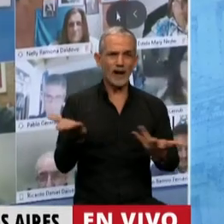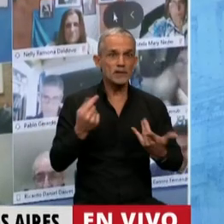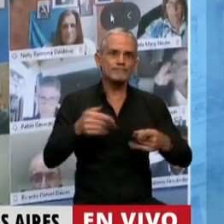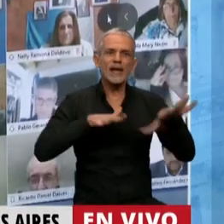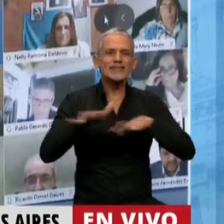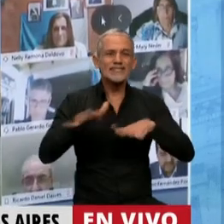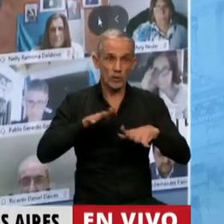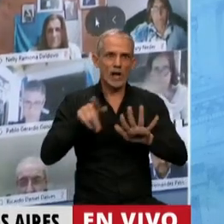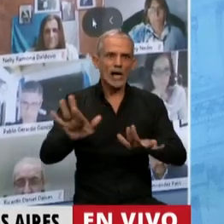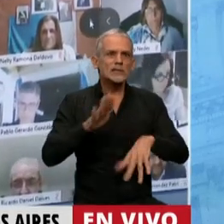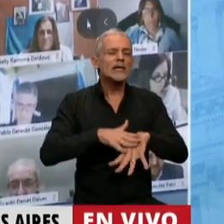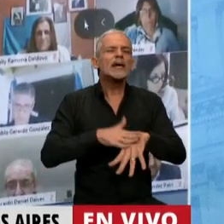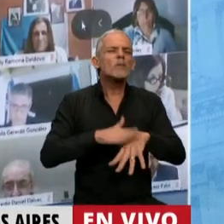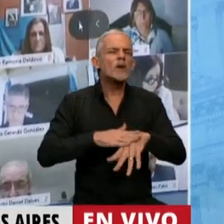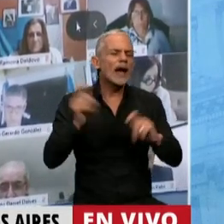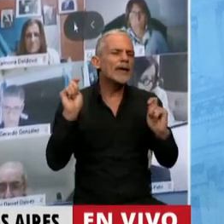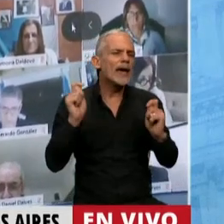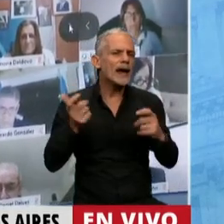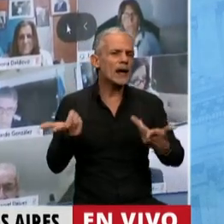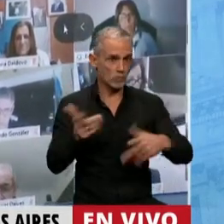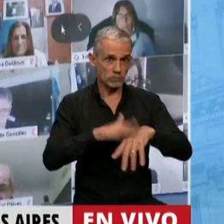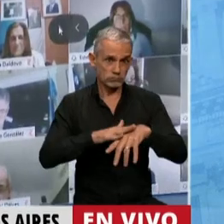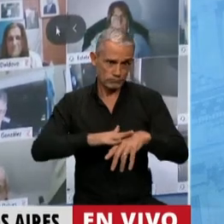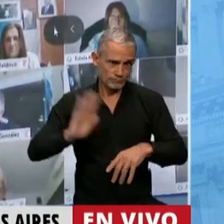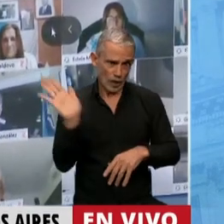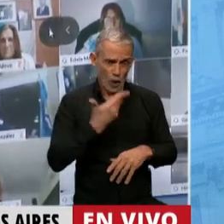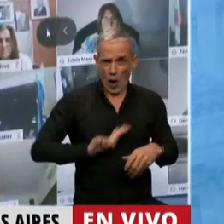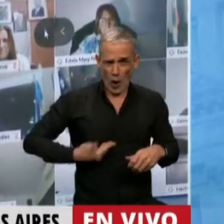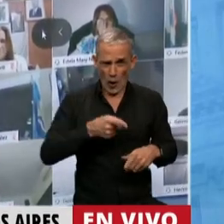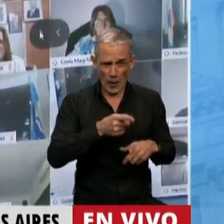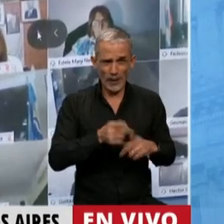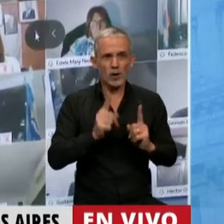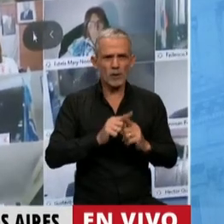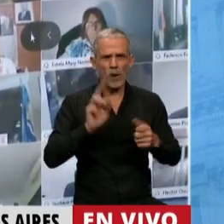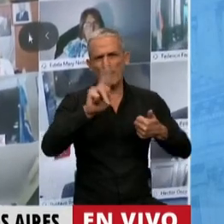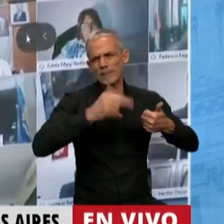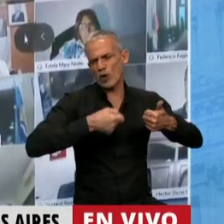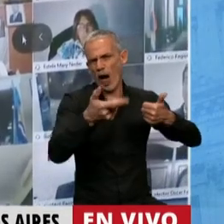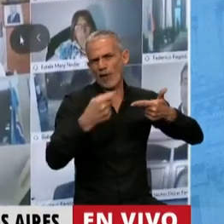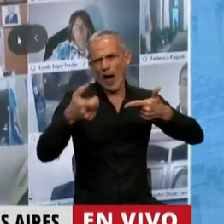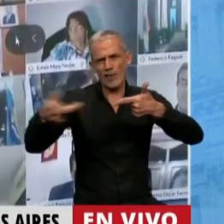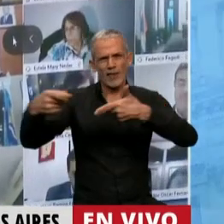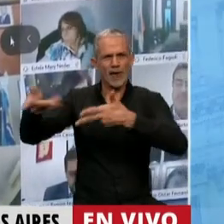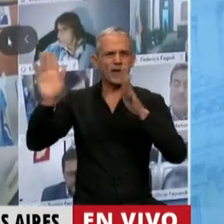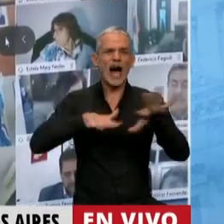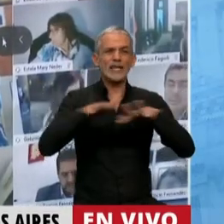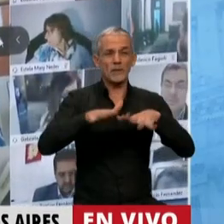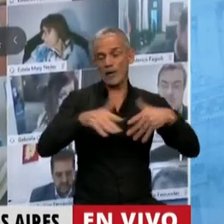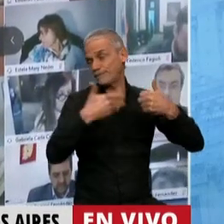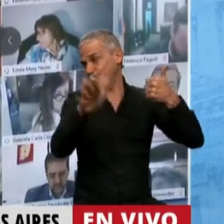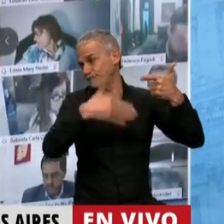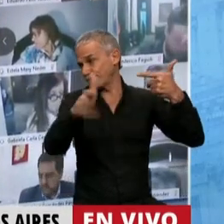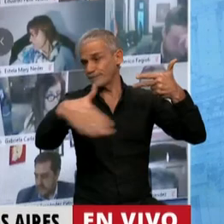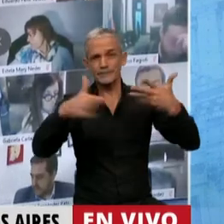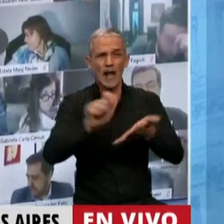esta situación. Responsabilidad de todos los gobiernos que vienen habilitando actividades desde hace ya